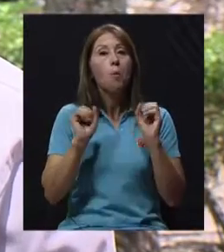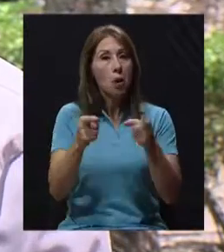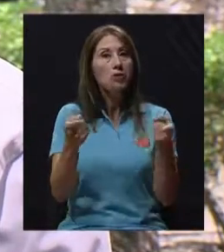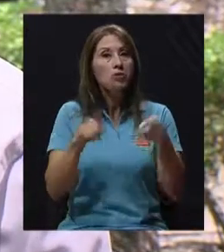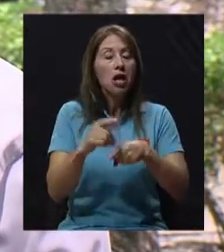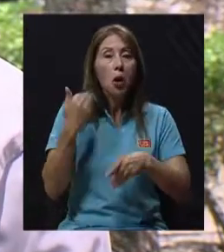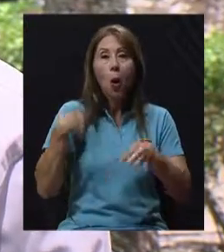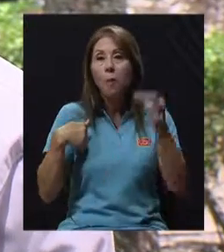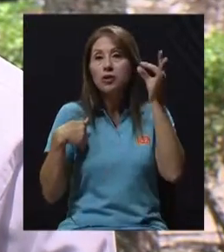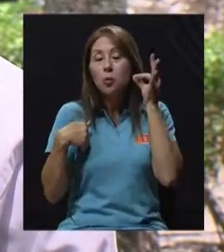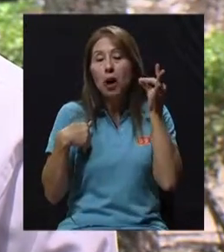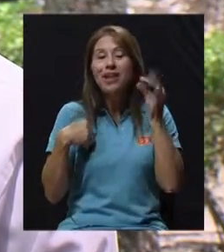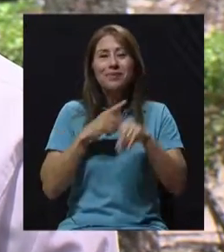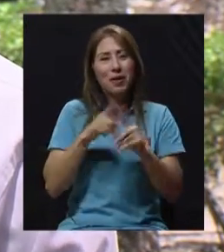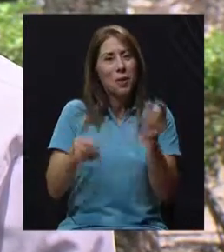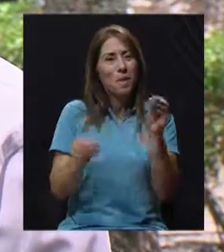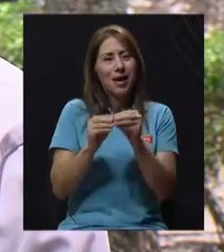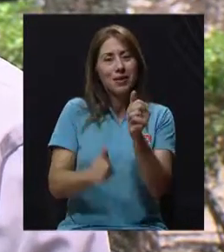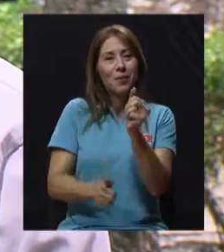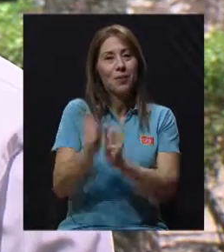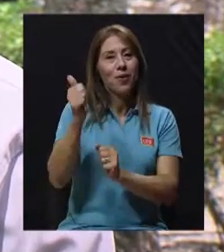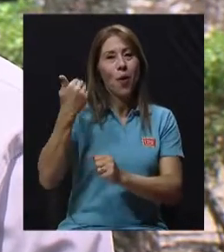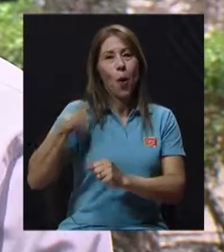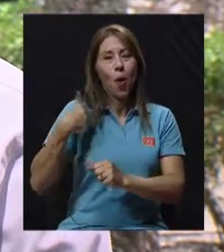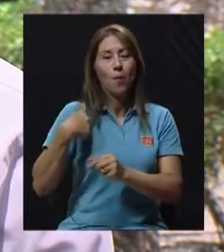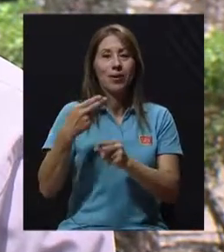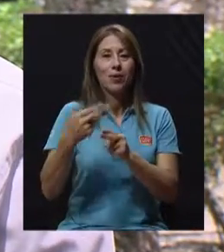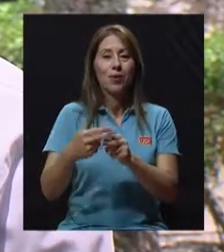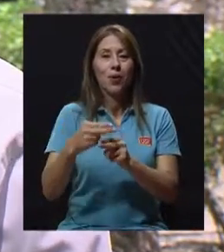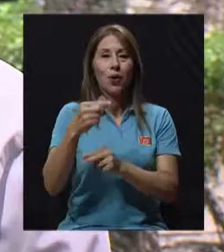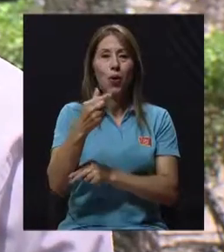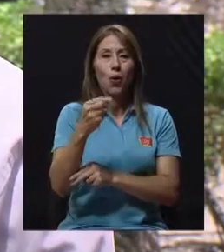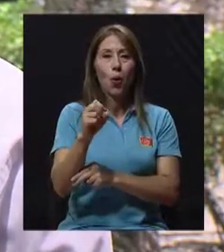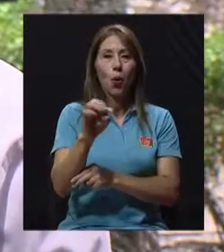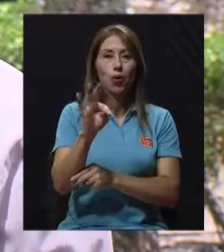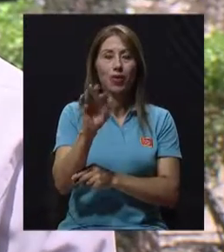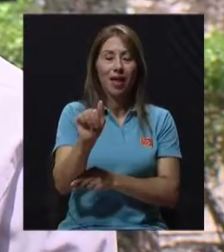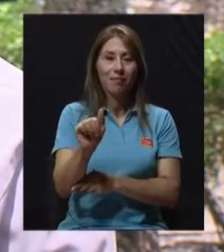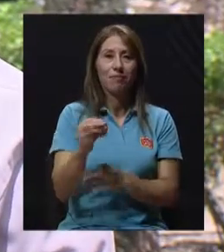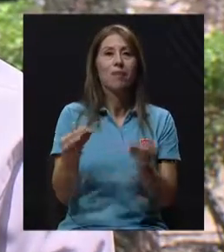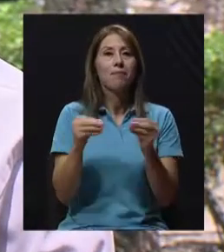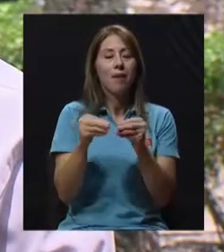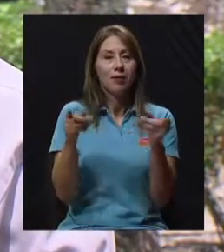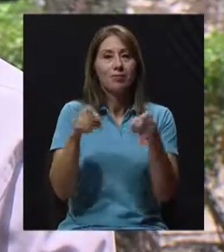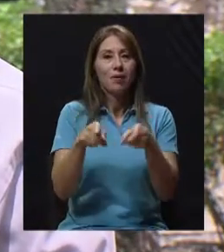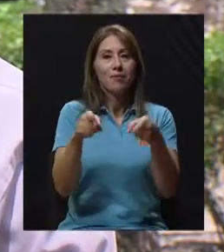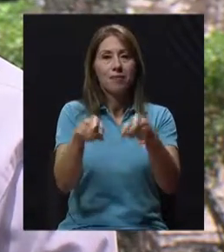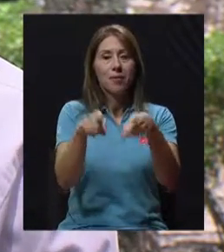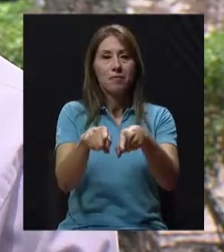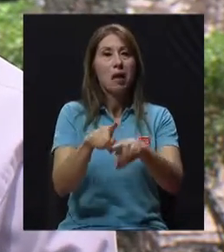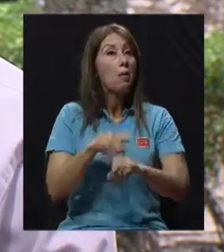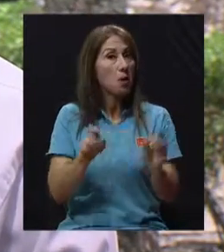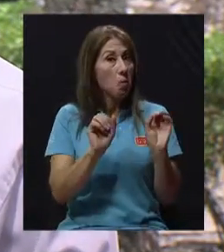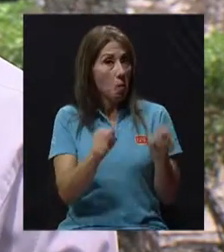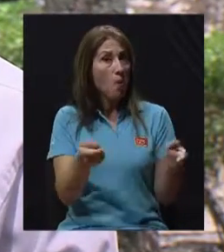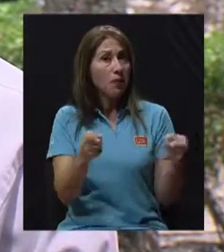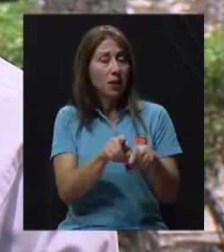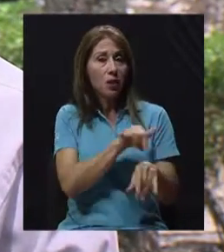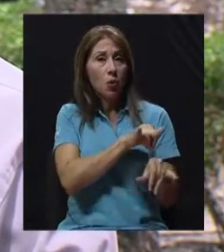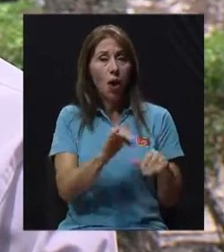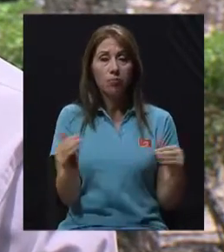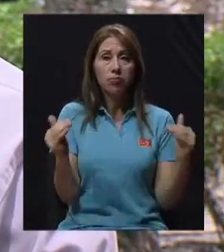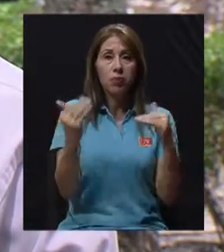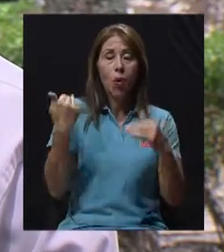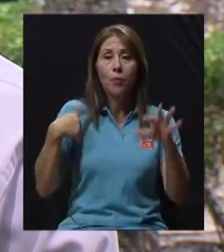y en mujeres, aunque por el estilo de vida, pues no más no el estilo de vida, sino las costumbres alimentarias de los hombres, es más frecuente en hombres, pero puede ser igualmente en